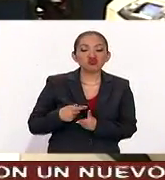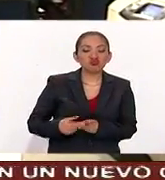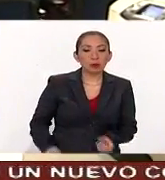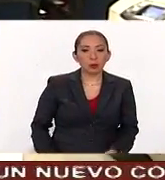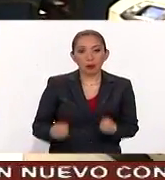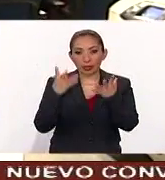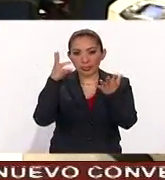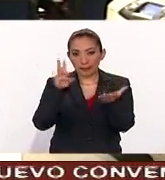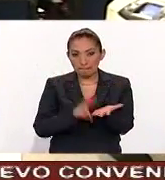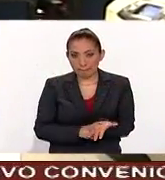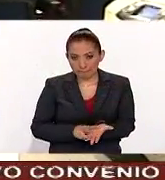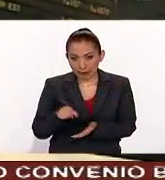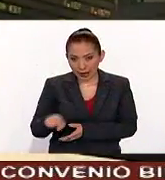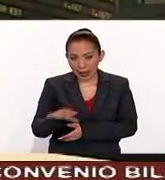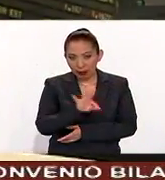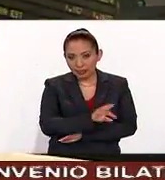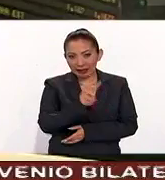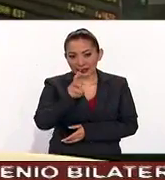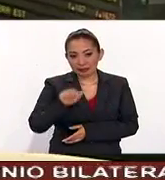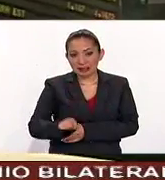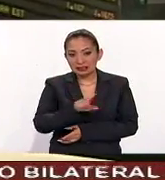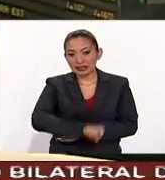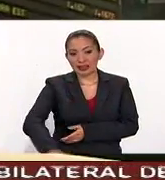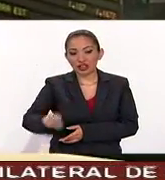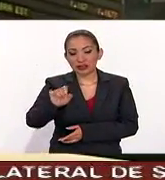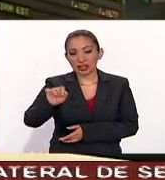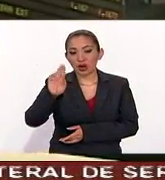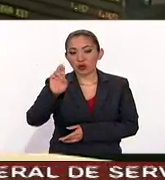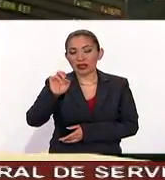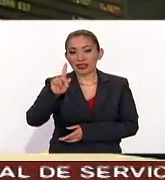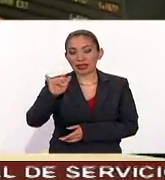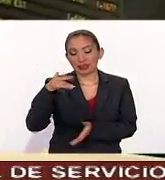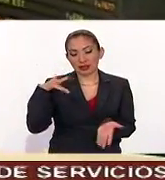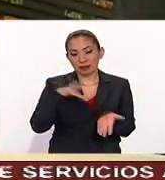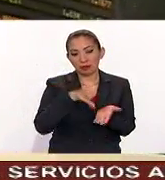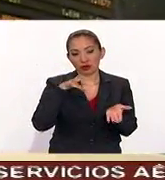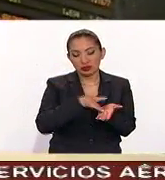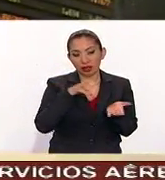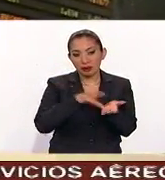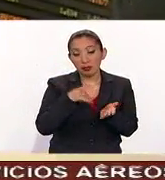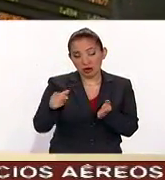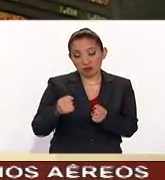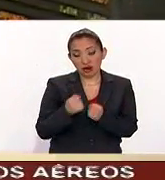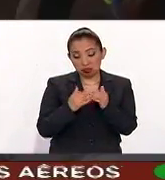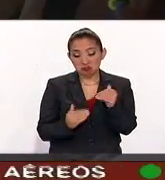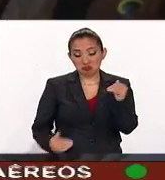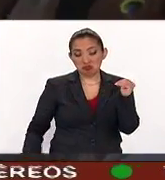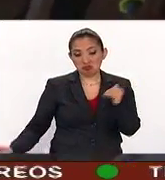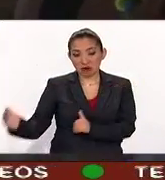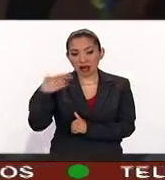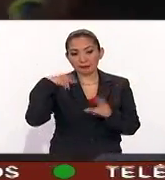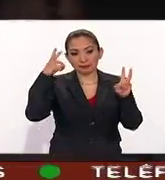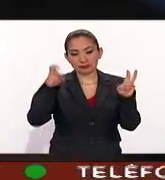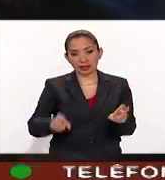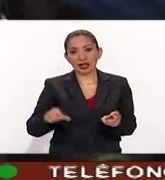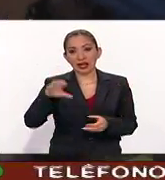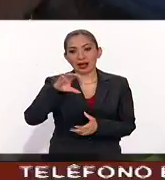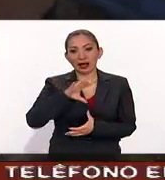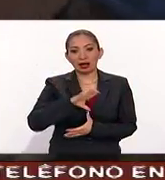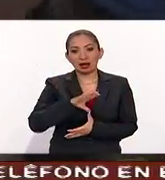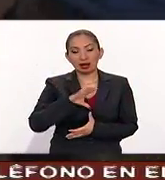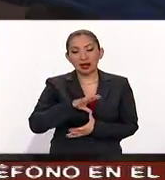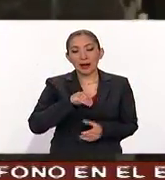ubicó en las 43.160 unidades, apoyado por una fuerte alza en los títulos de América